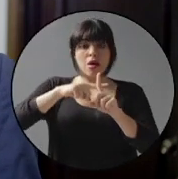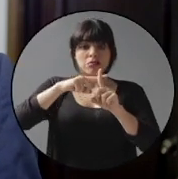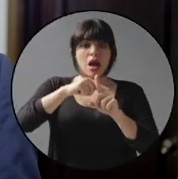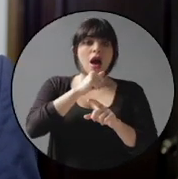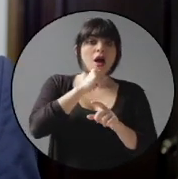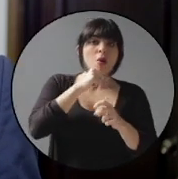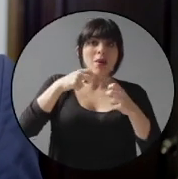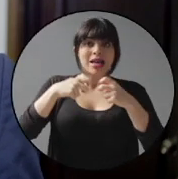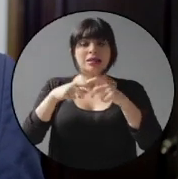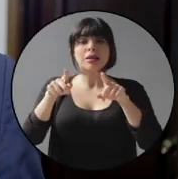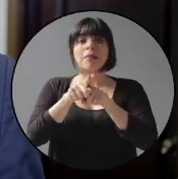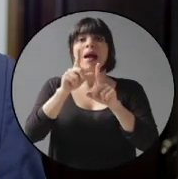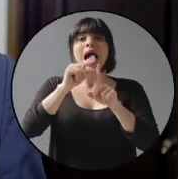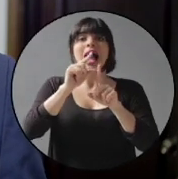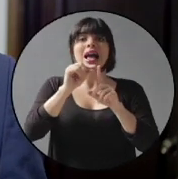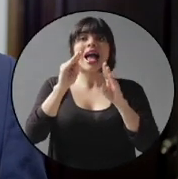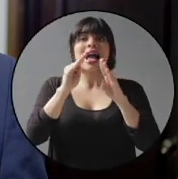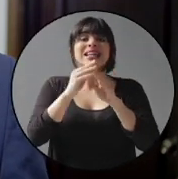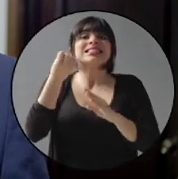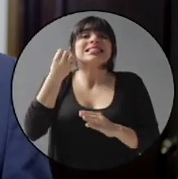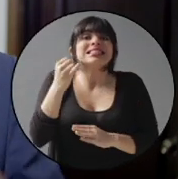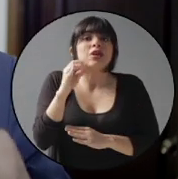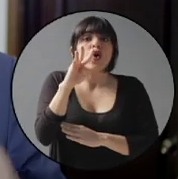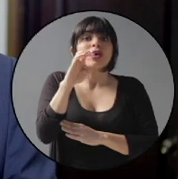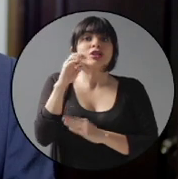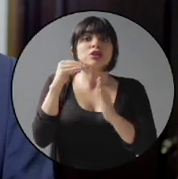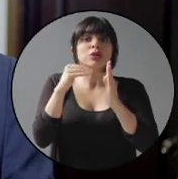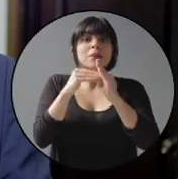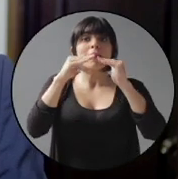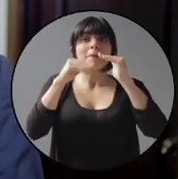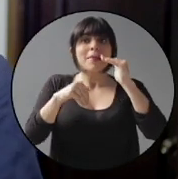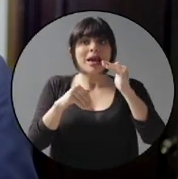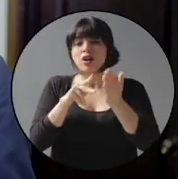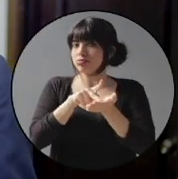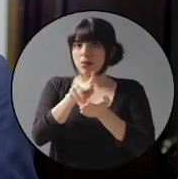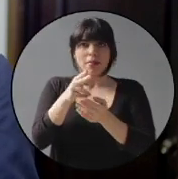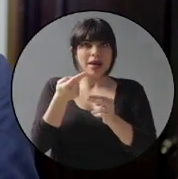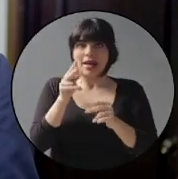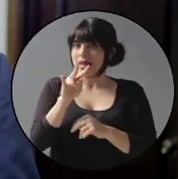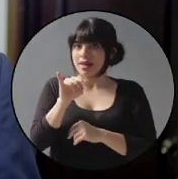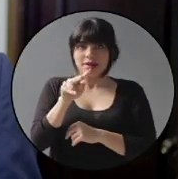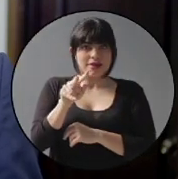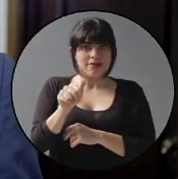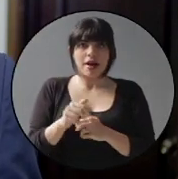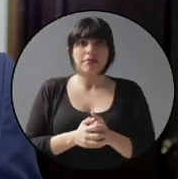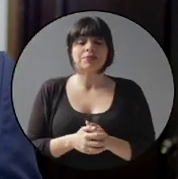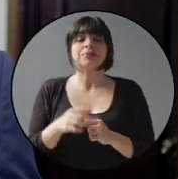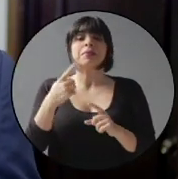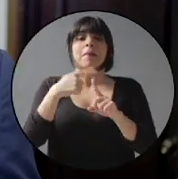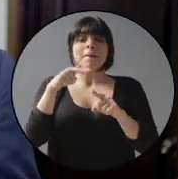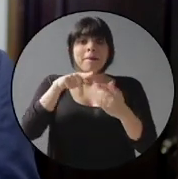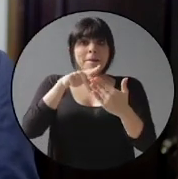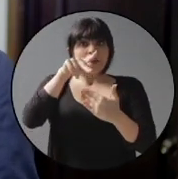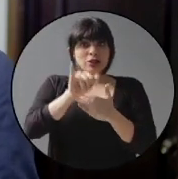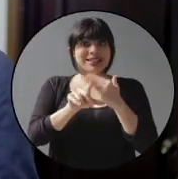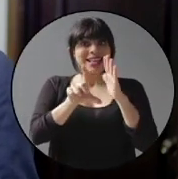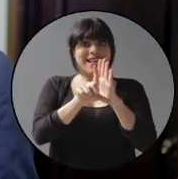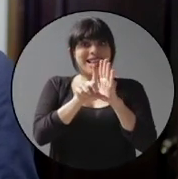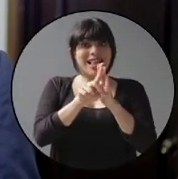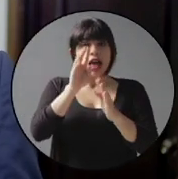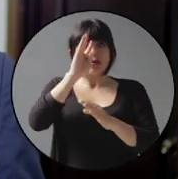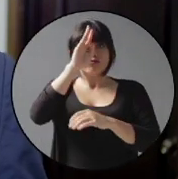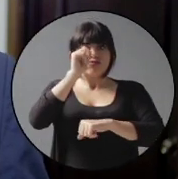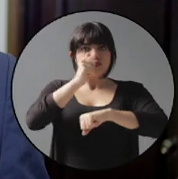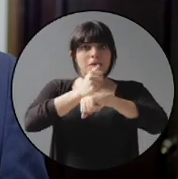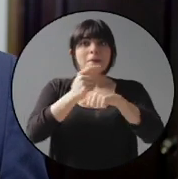de agua y electricidad ni los alquileres de casa por debajo de los 400 mil colones. Además, este proyecto de